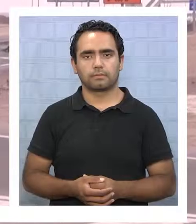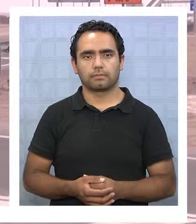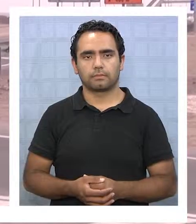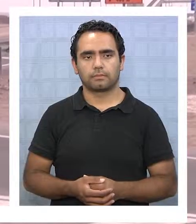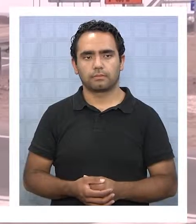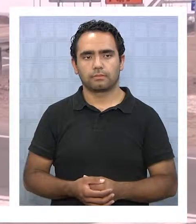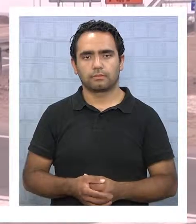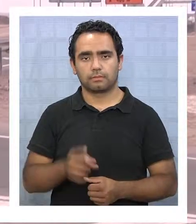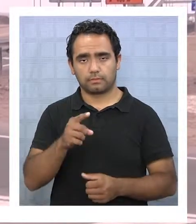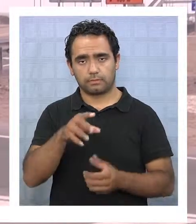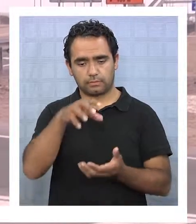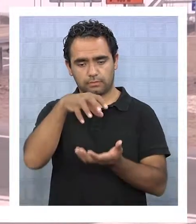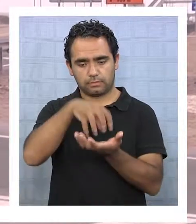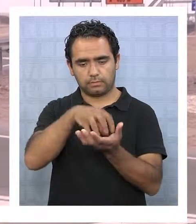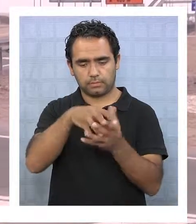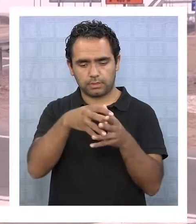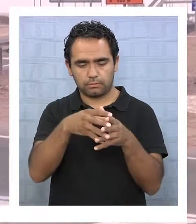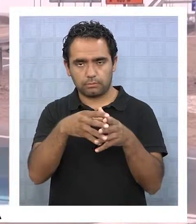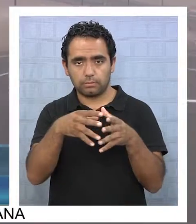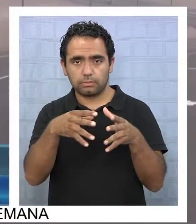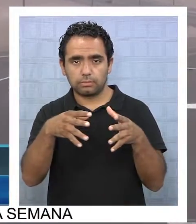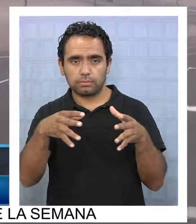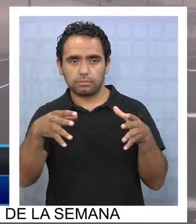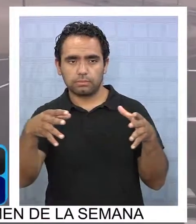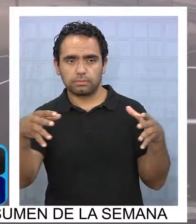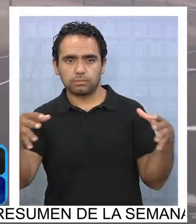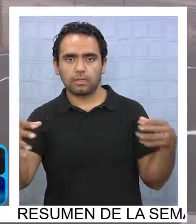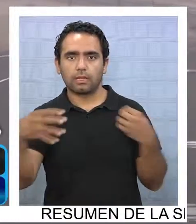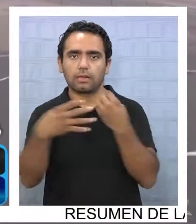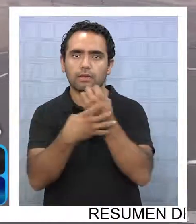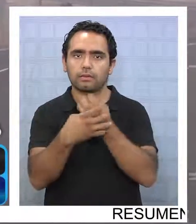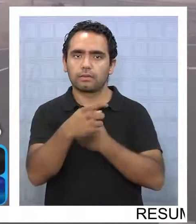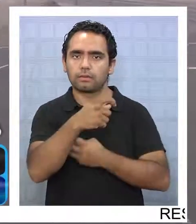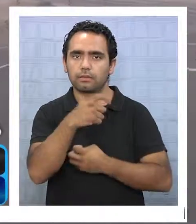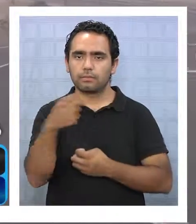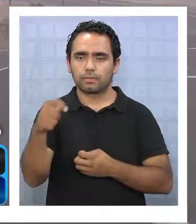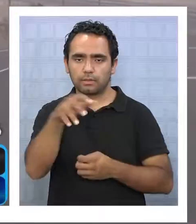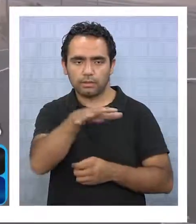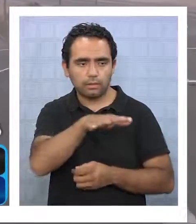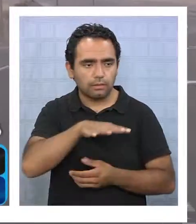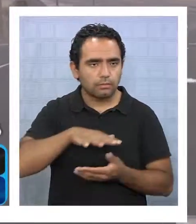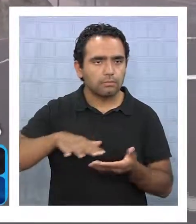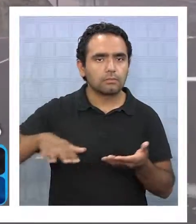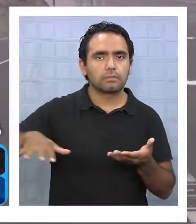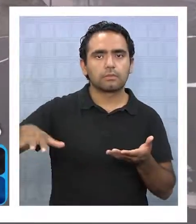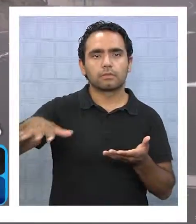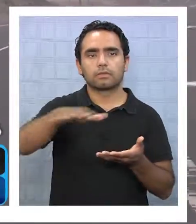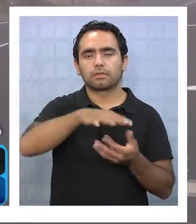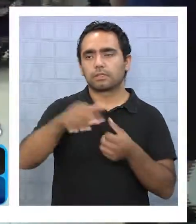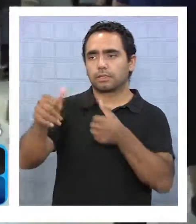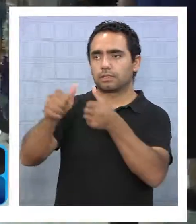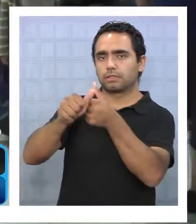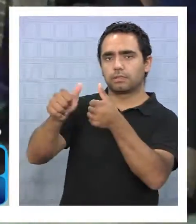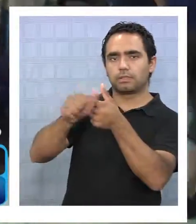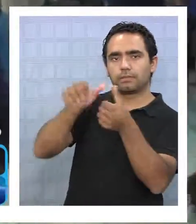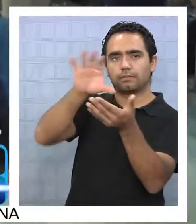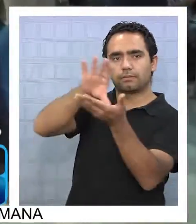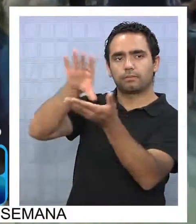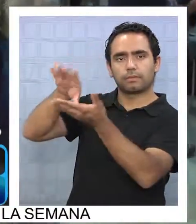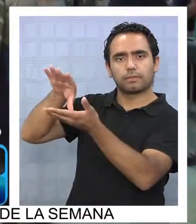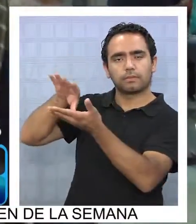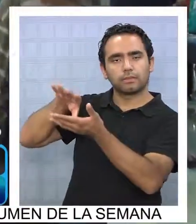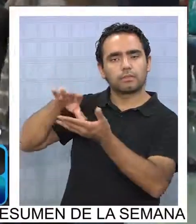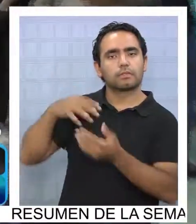El crecimiento experimentado por la región de Tarapacá y su ubicación geográfica respecto de los países vecinos ha